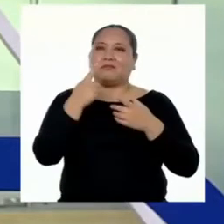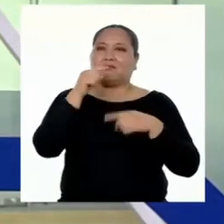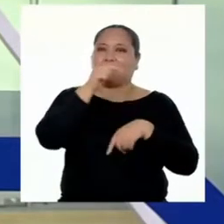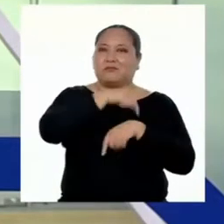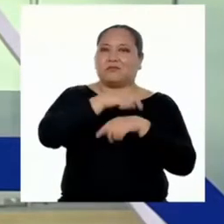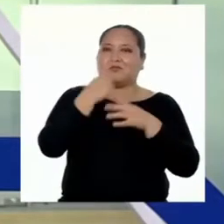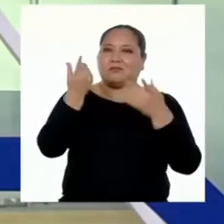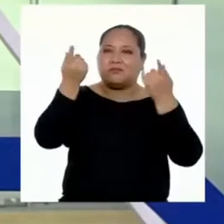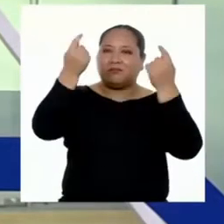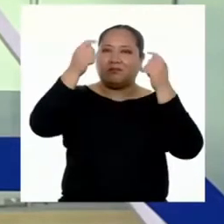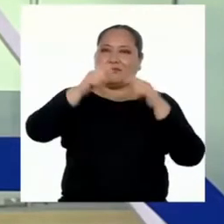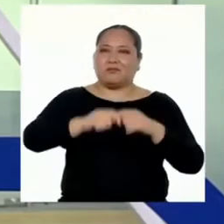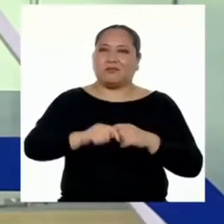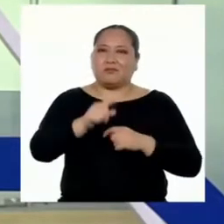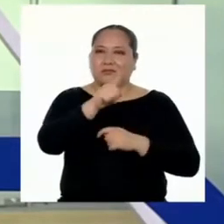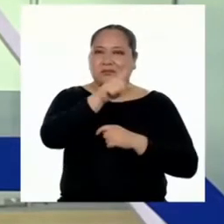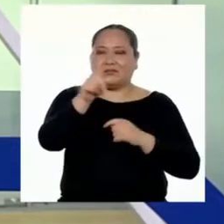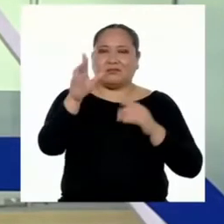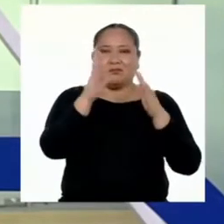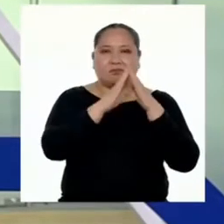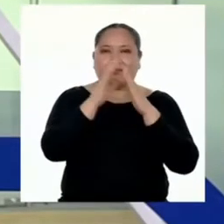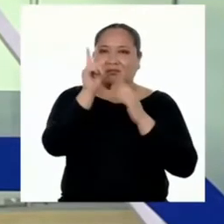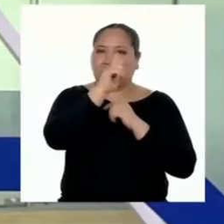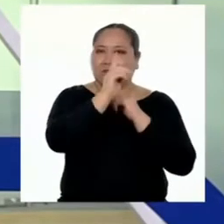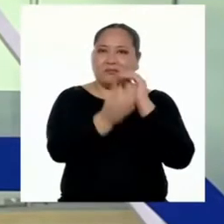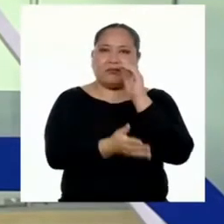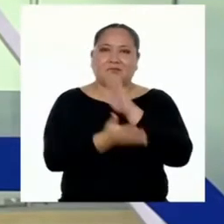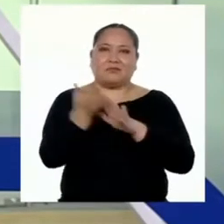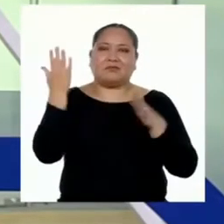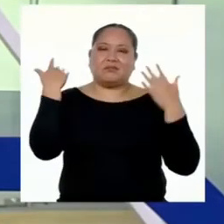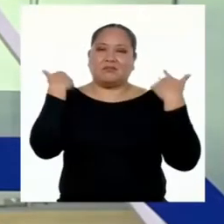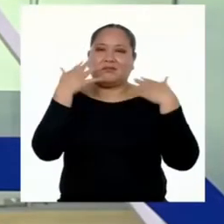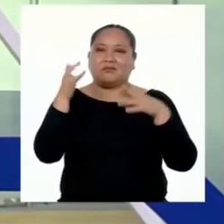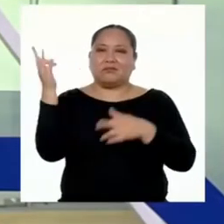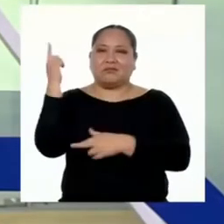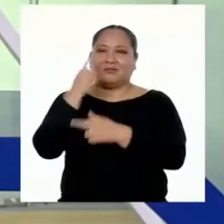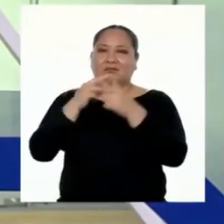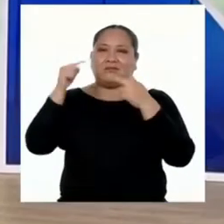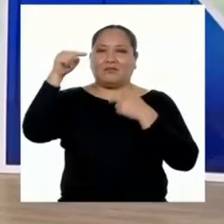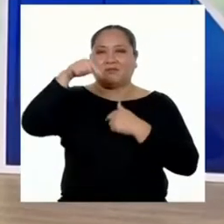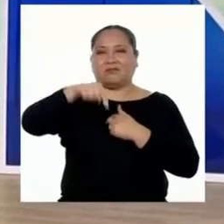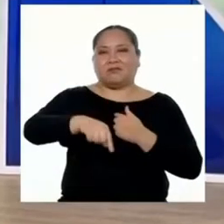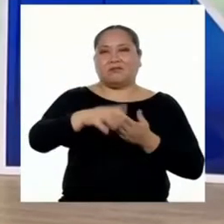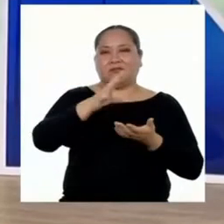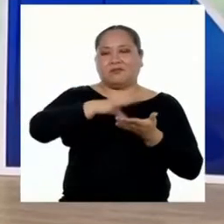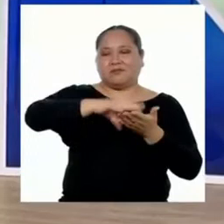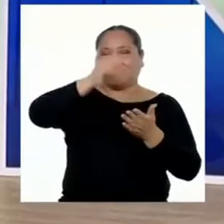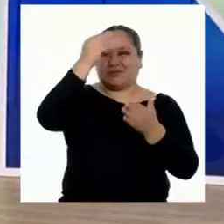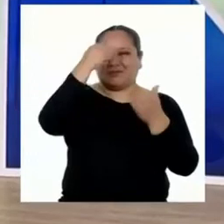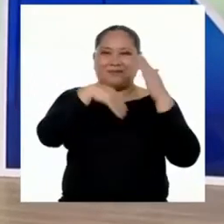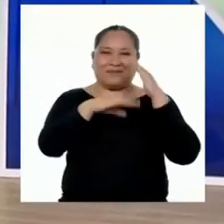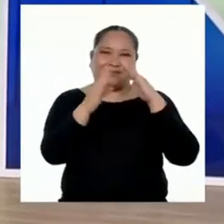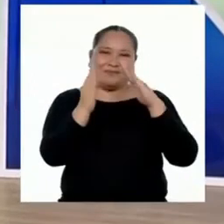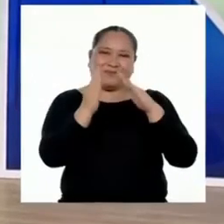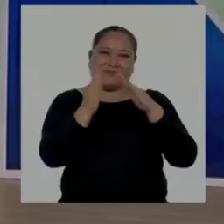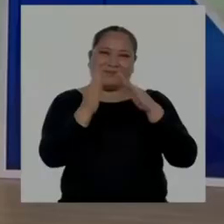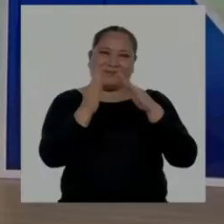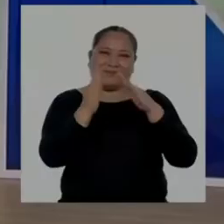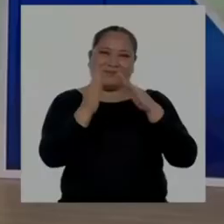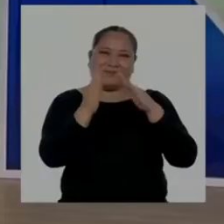ir a una pausa. Y ustedes en casa, no se muevan, que ya regresamos con... ¡Aprendo en casa!